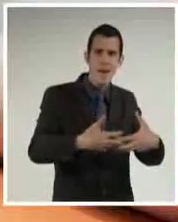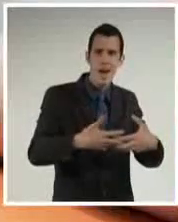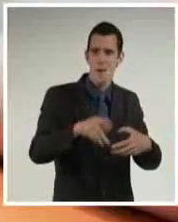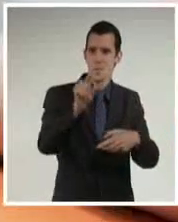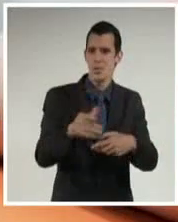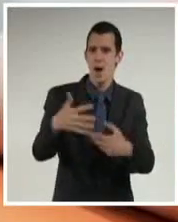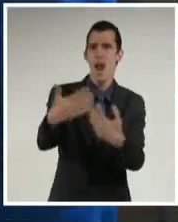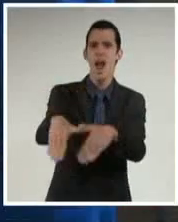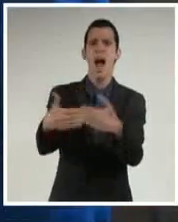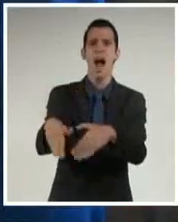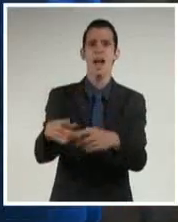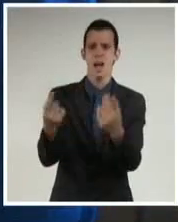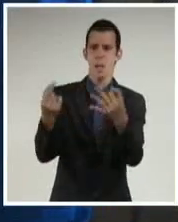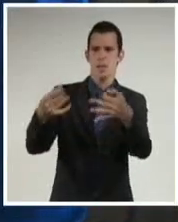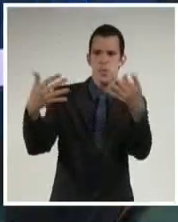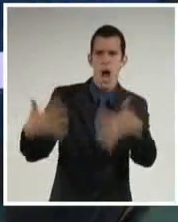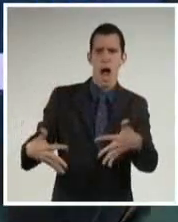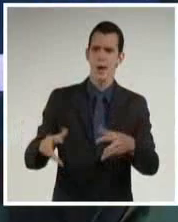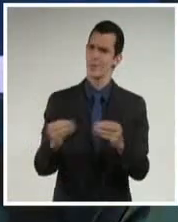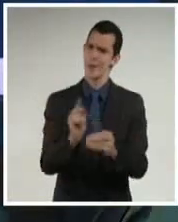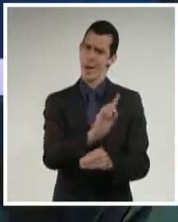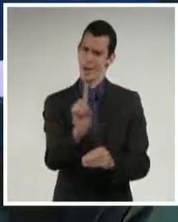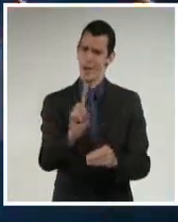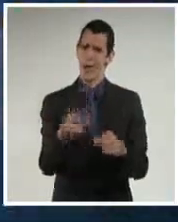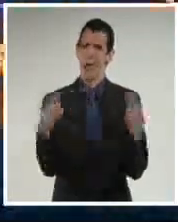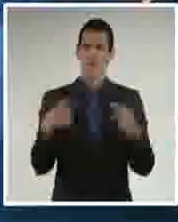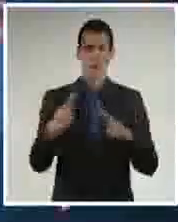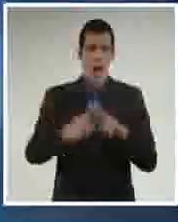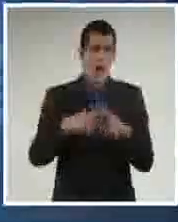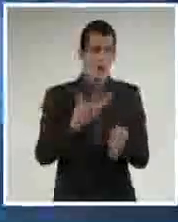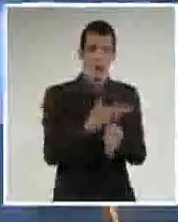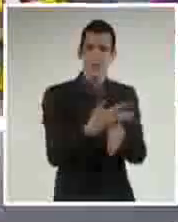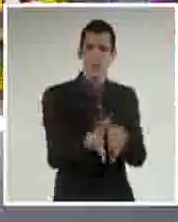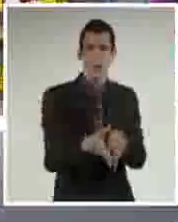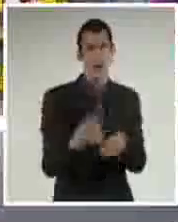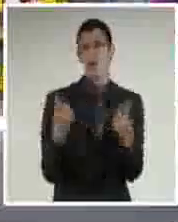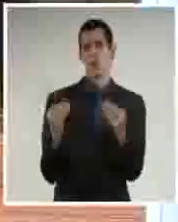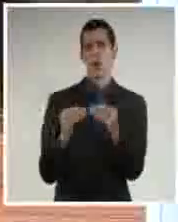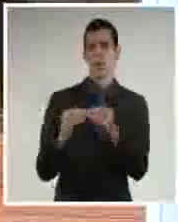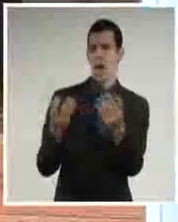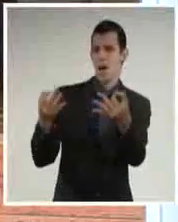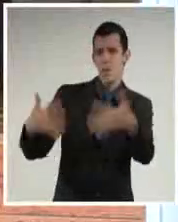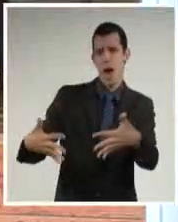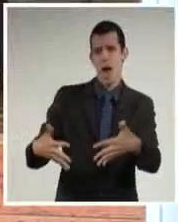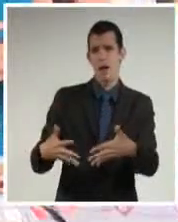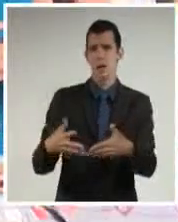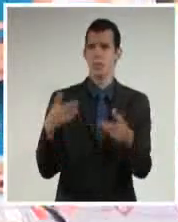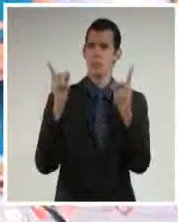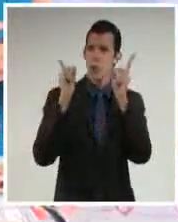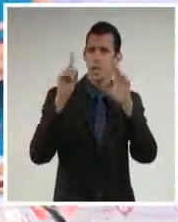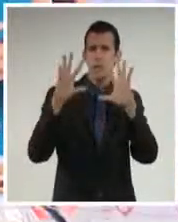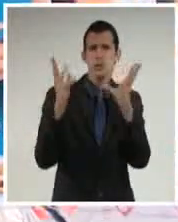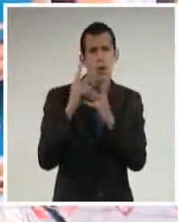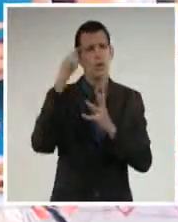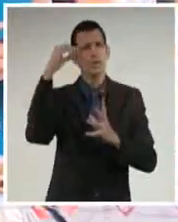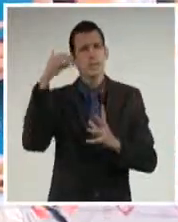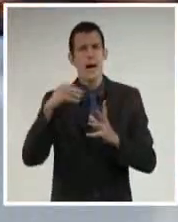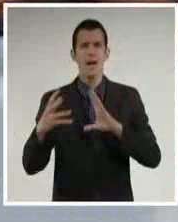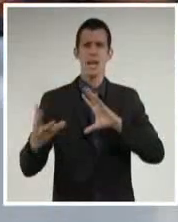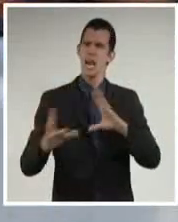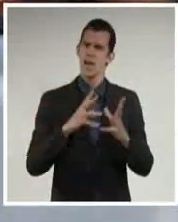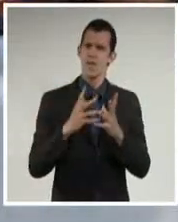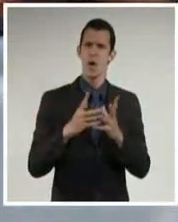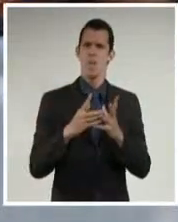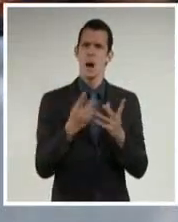multiplicidad de criterios y opiniones sobre el tema, especialistas y entendidos en la materia tienen una coincidencia. Es preciso